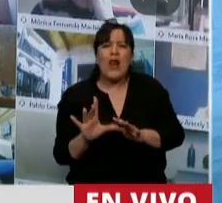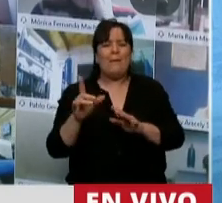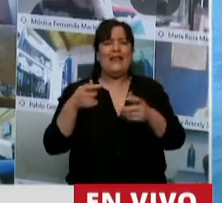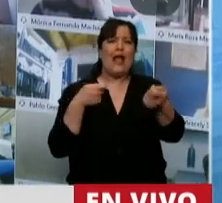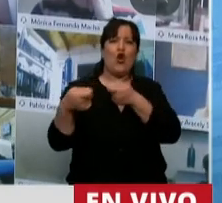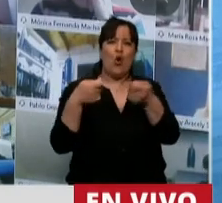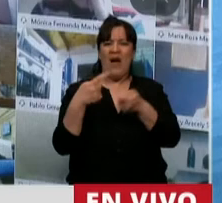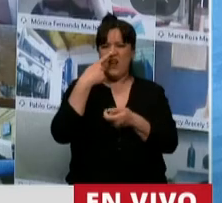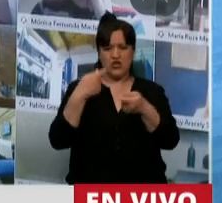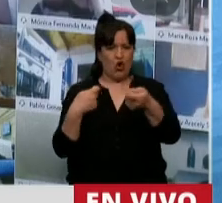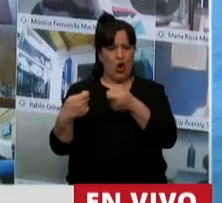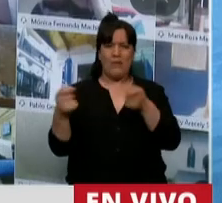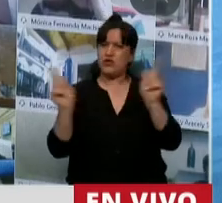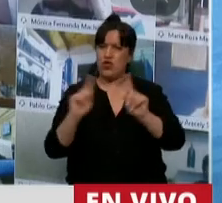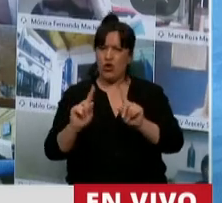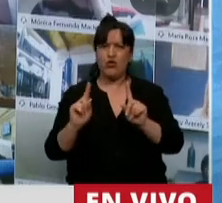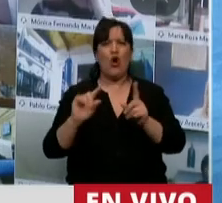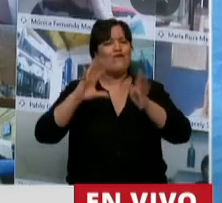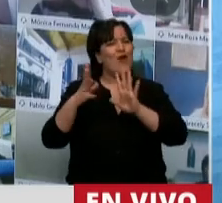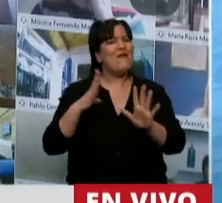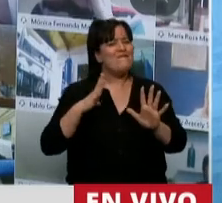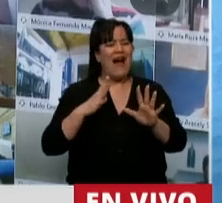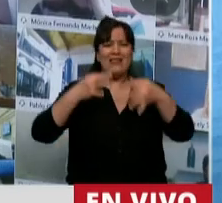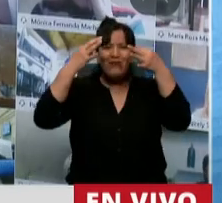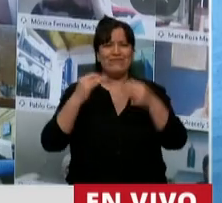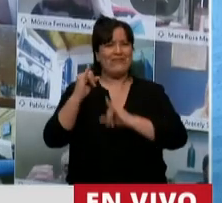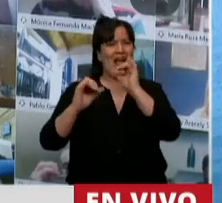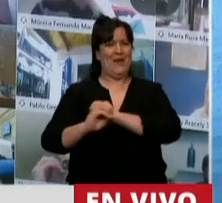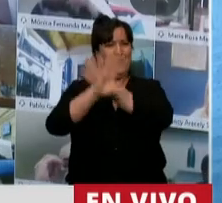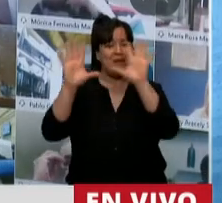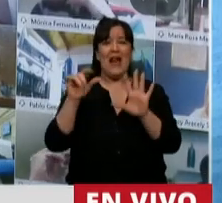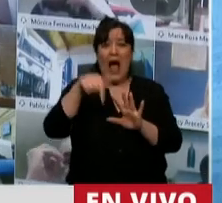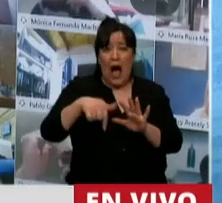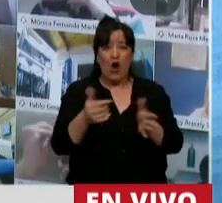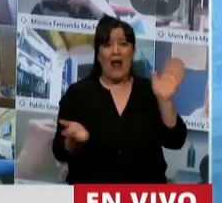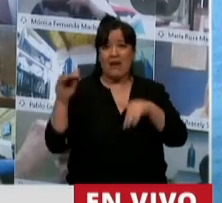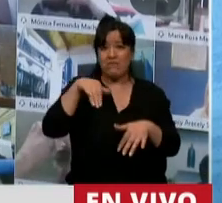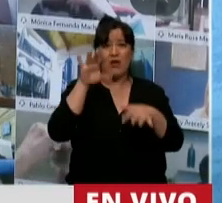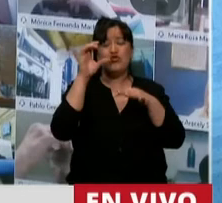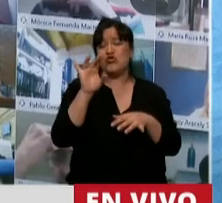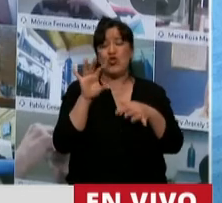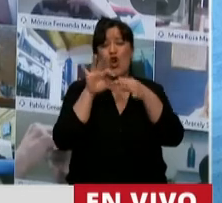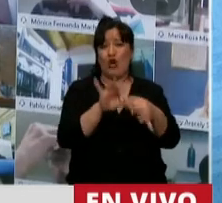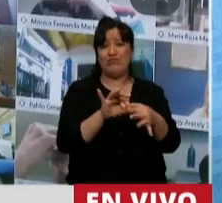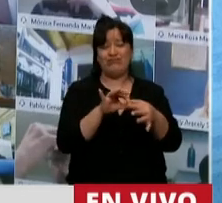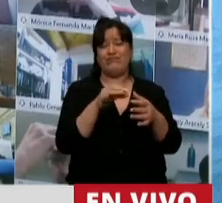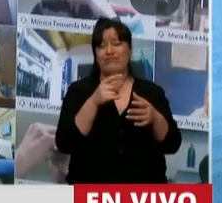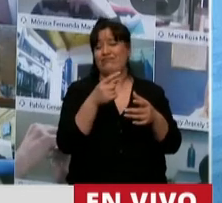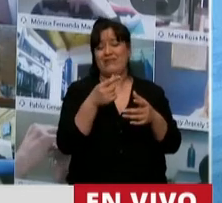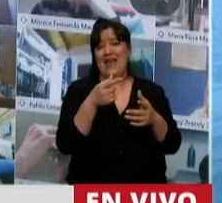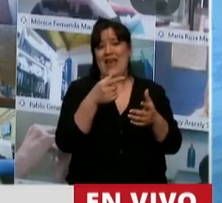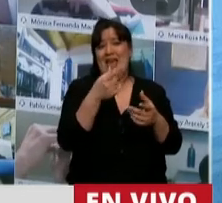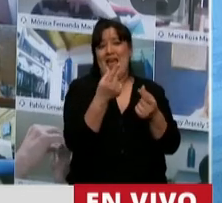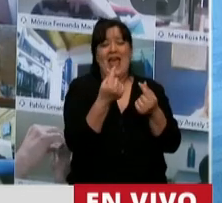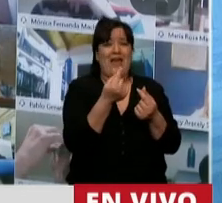comerciales, sino no tienen un encuadre, no tienen una definición, no están encuadrados solamente como esto que menciono. Y realmente se merecen